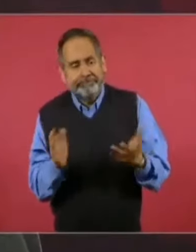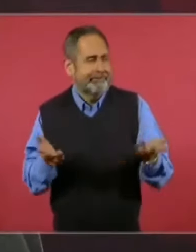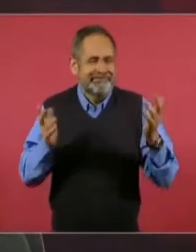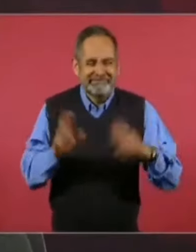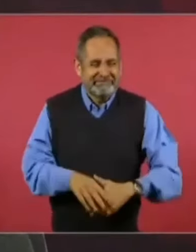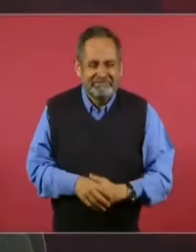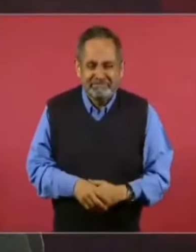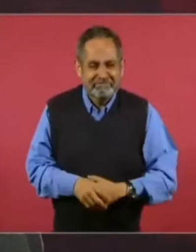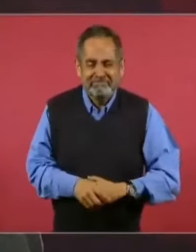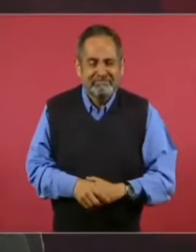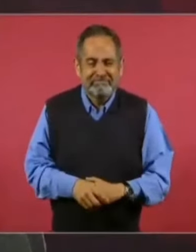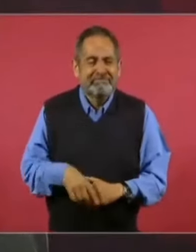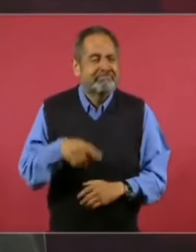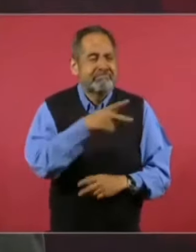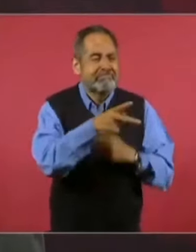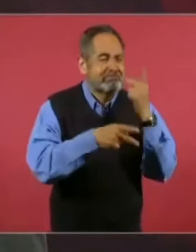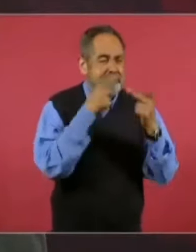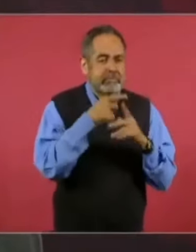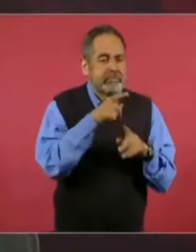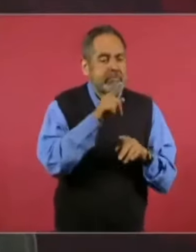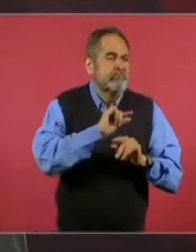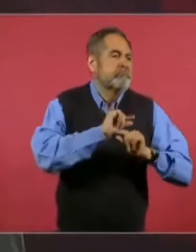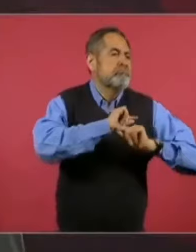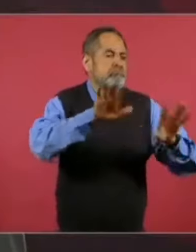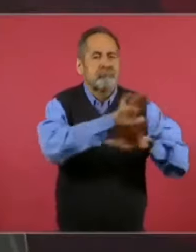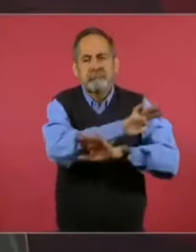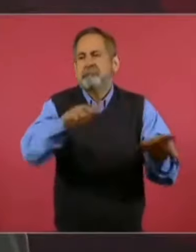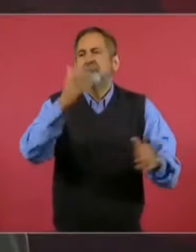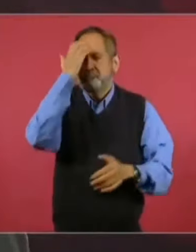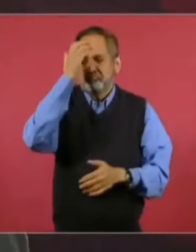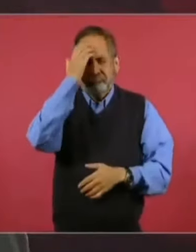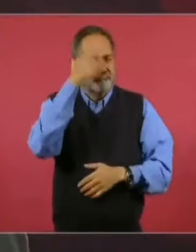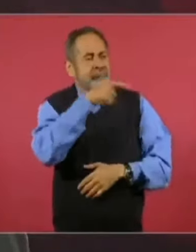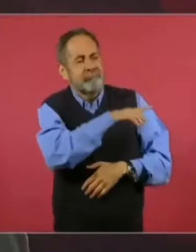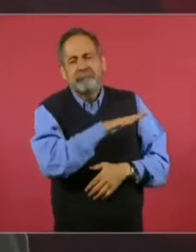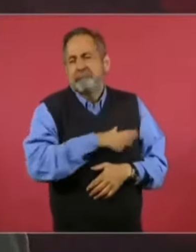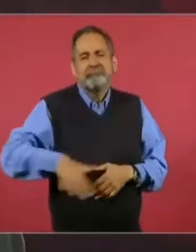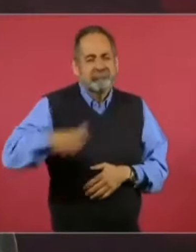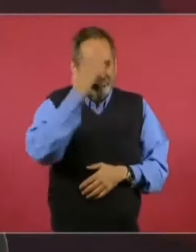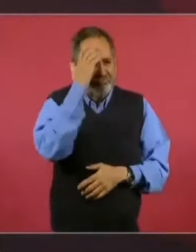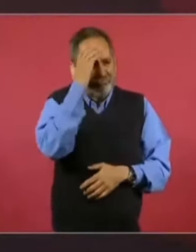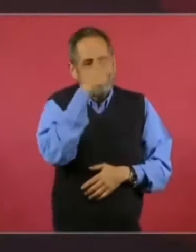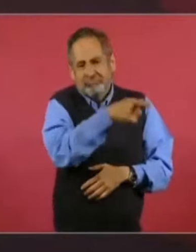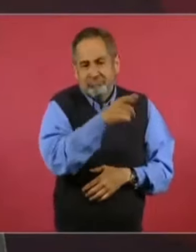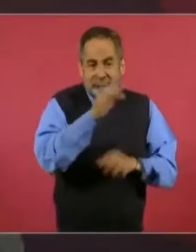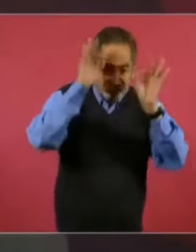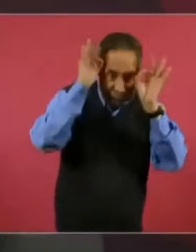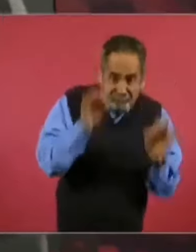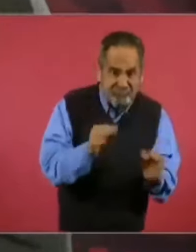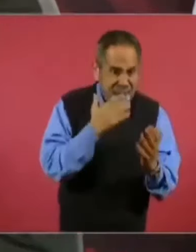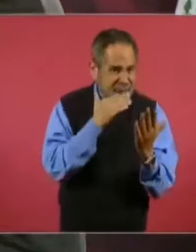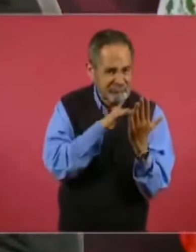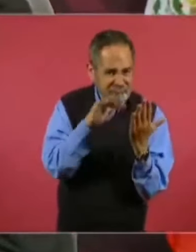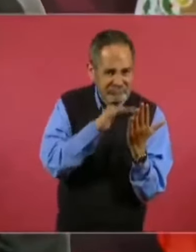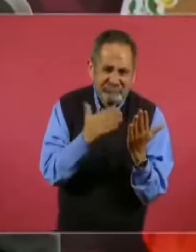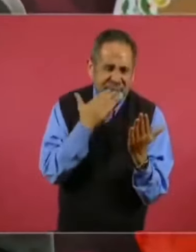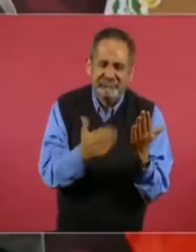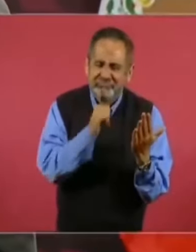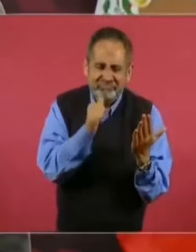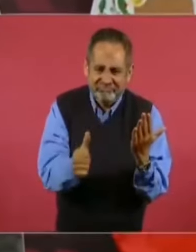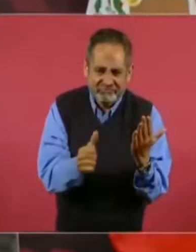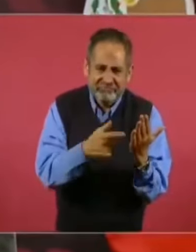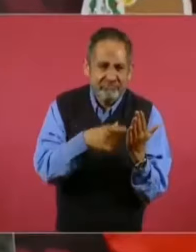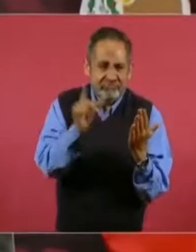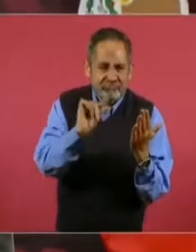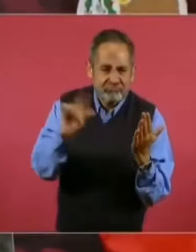son más que nada famosos, pero no son profesionales